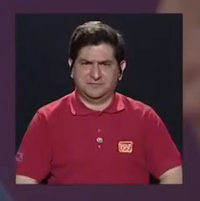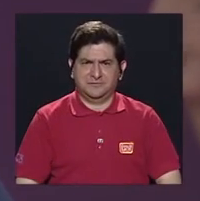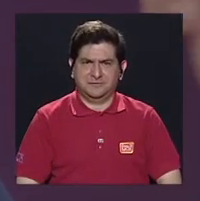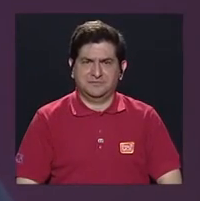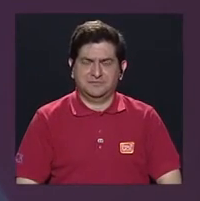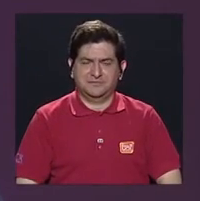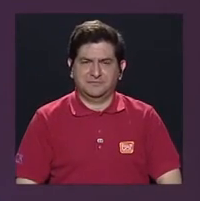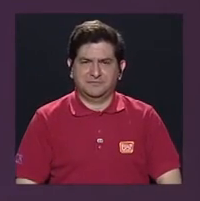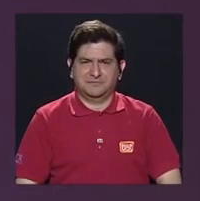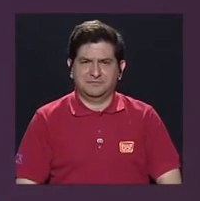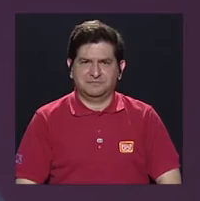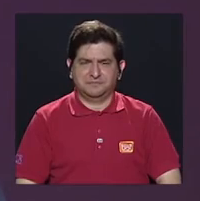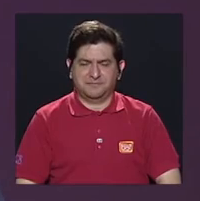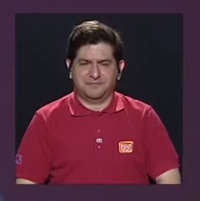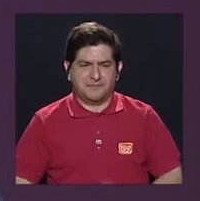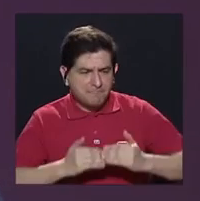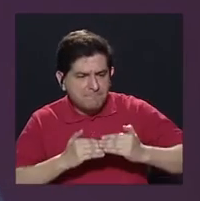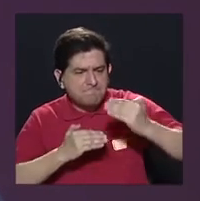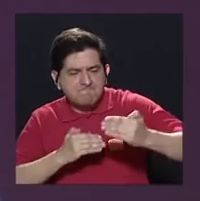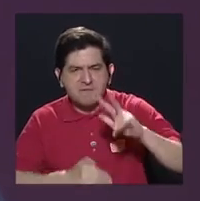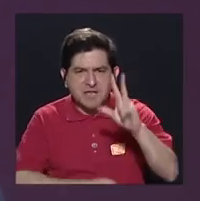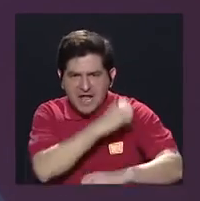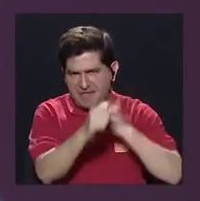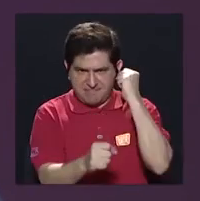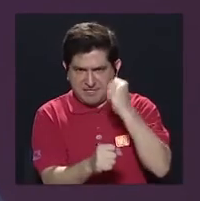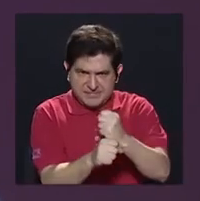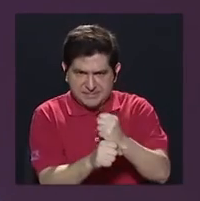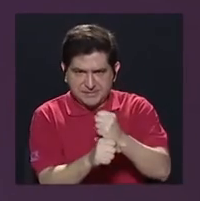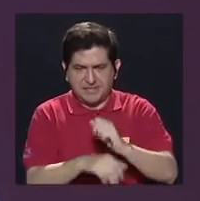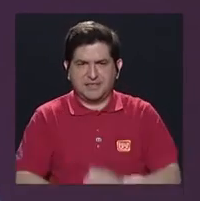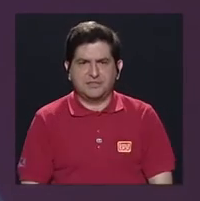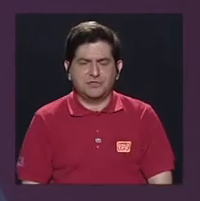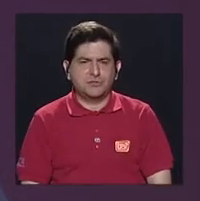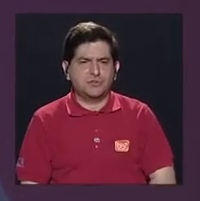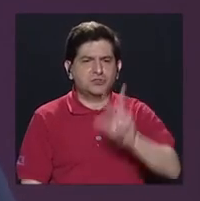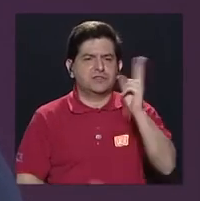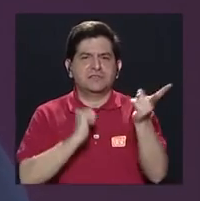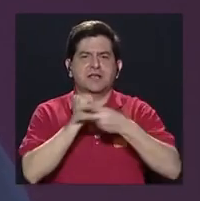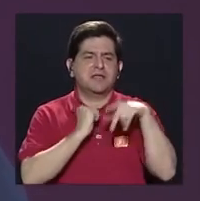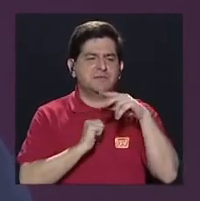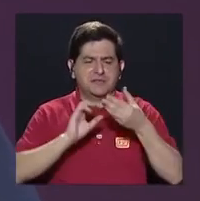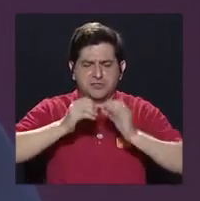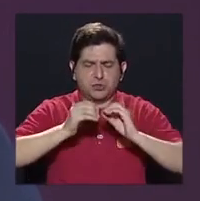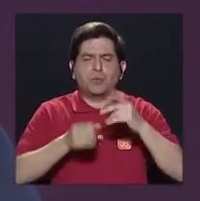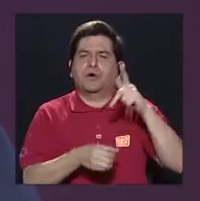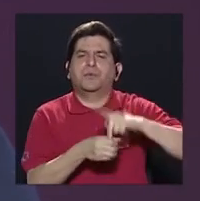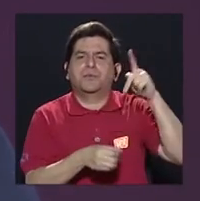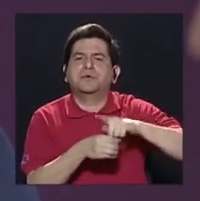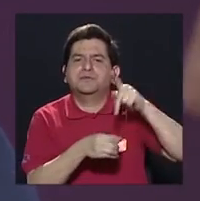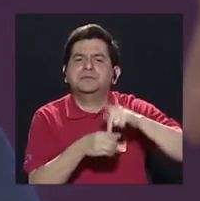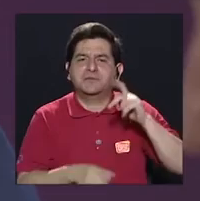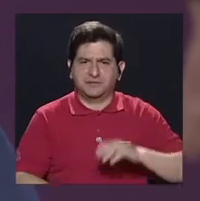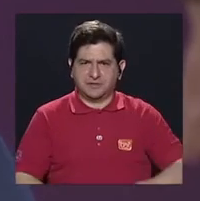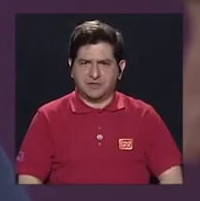de aquí a tres años más se triplique esa participación. Yo